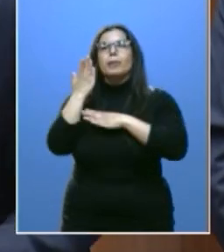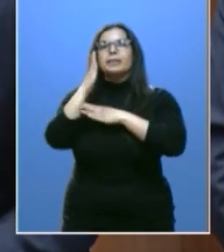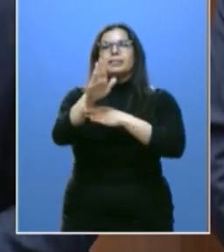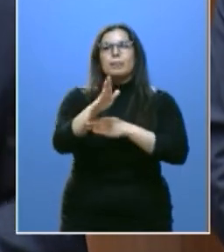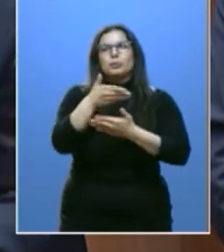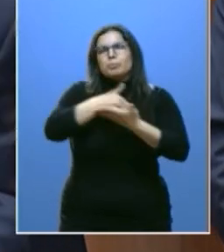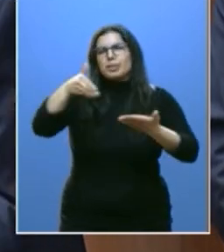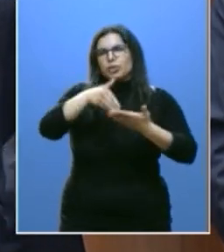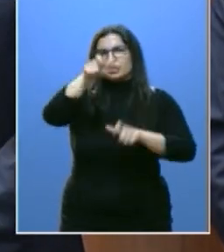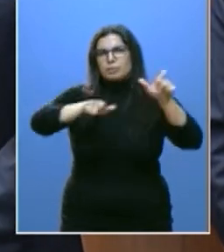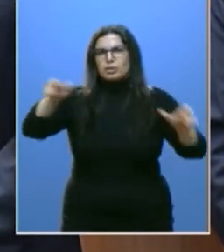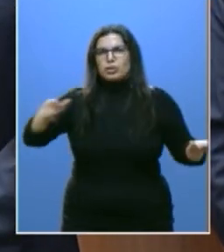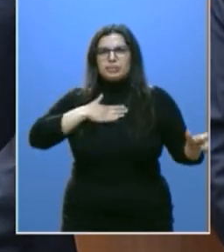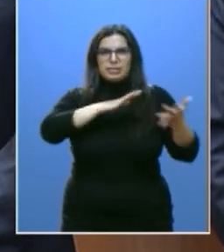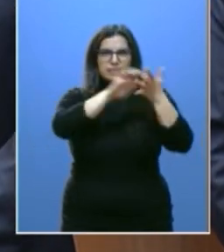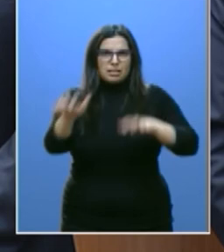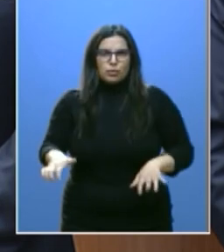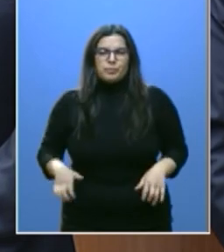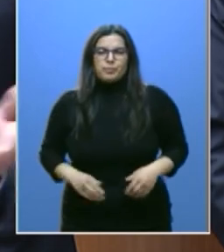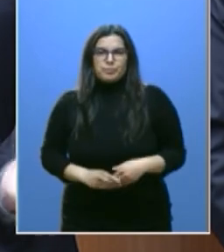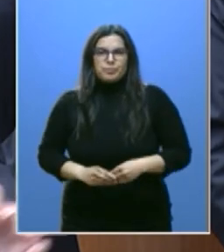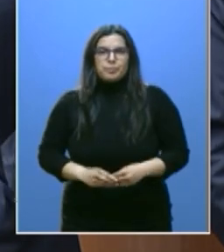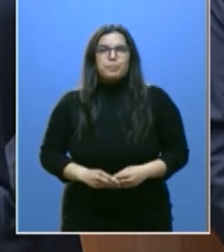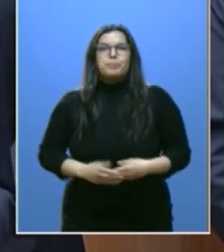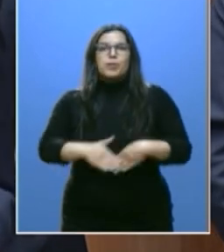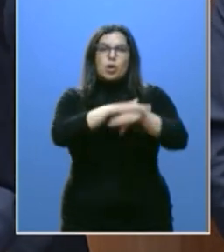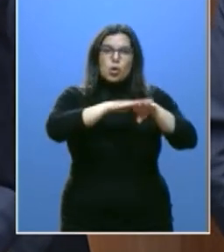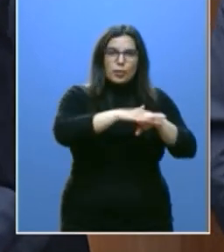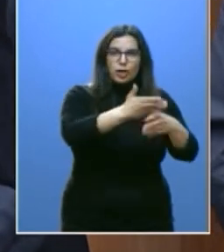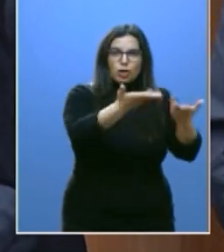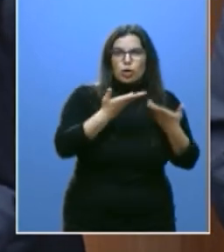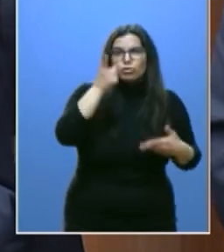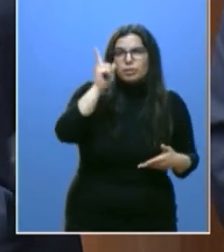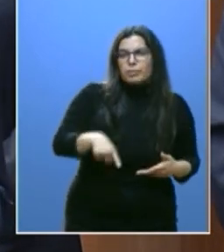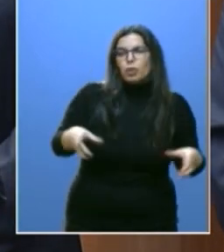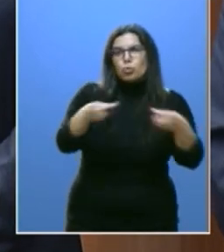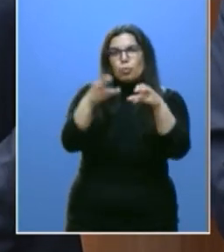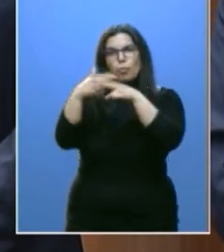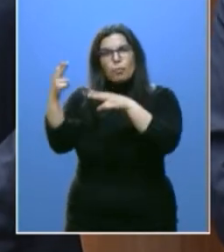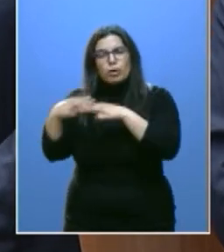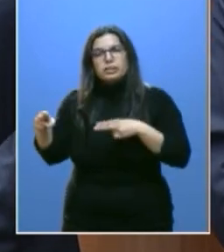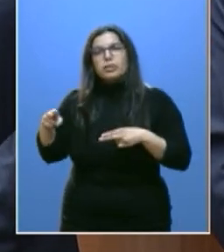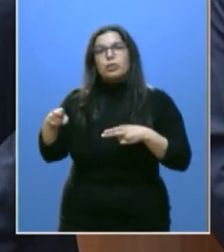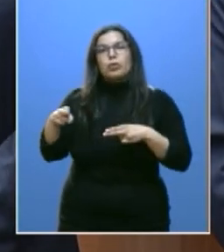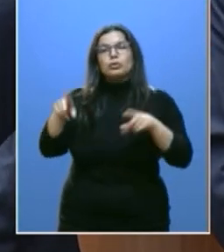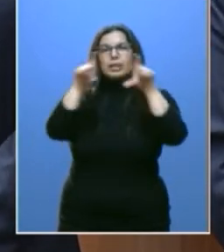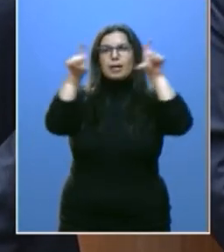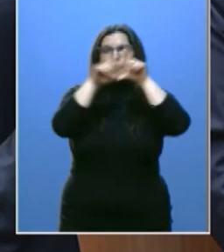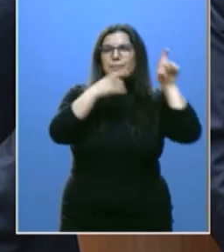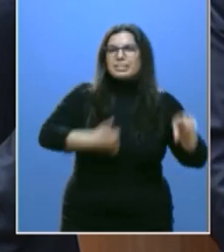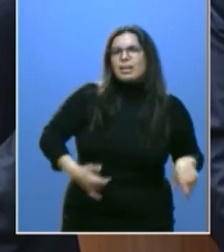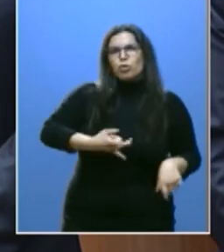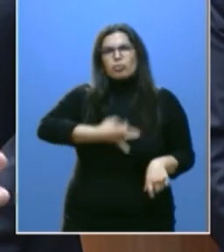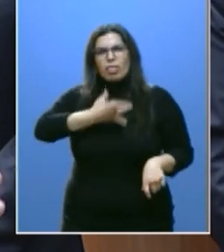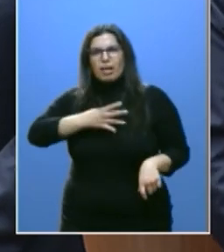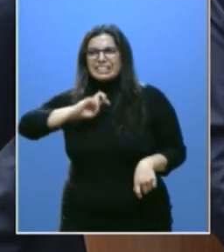varios millones de personas de Castilla y León, del gobierno, de los grupos políticos, de los agentes económicos y sociales, insisto,